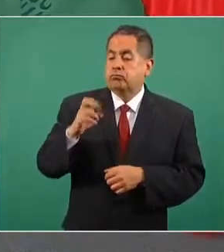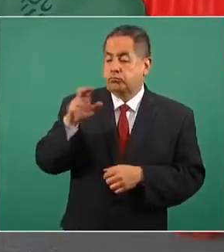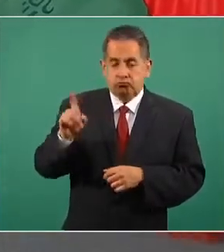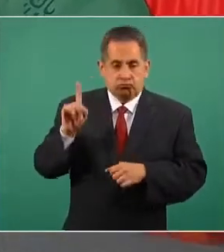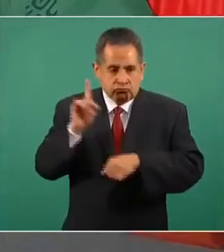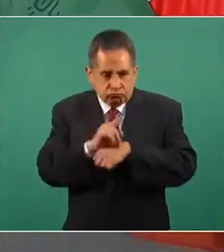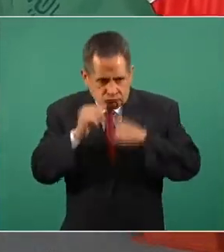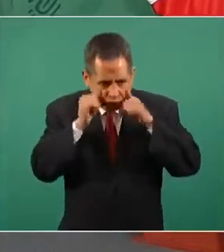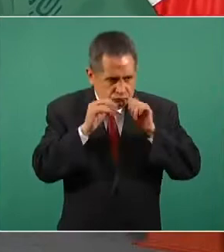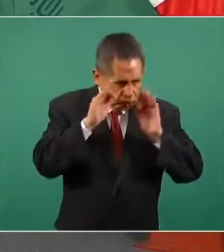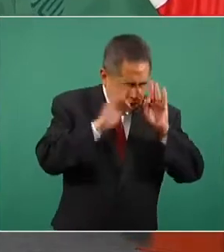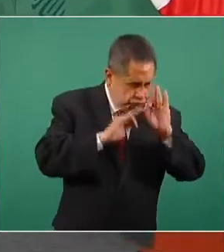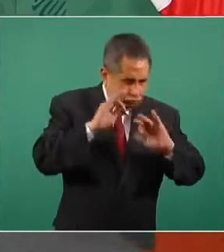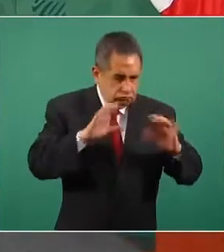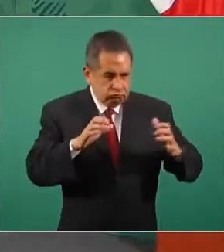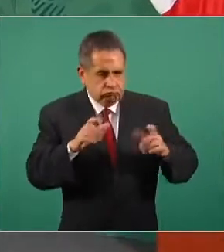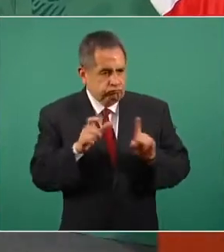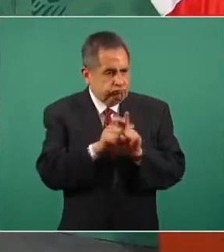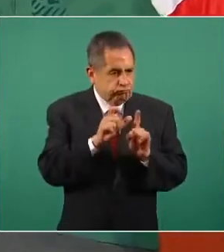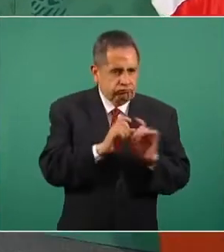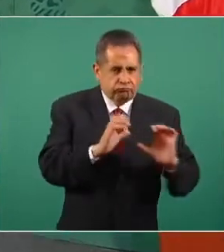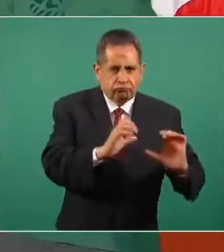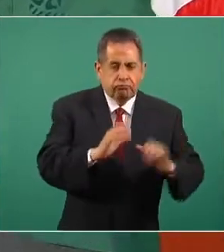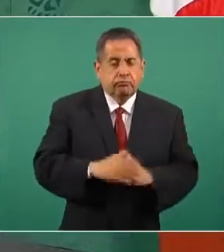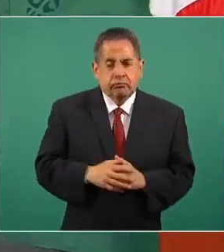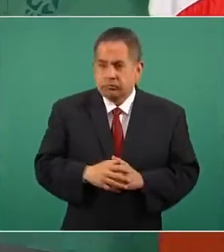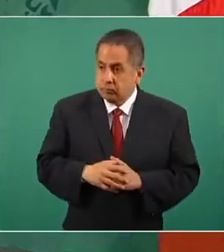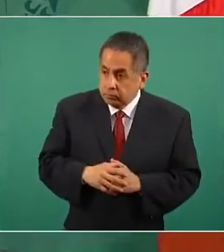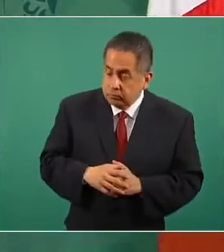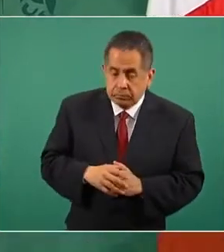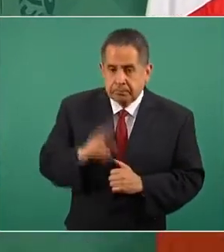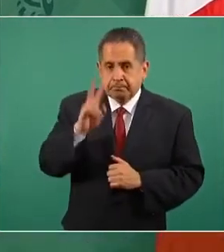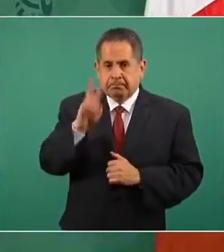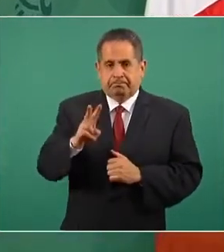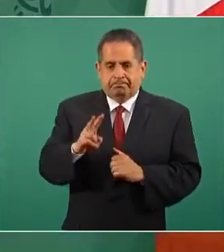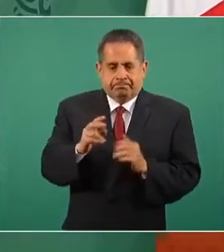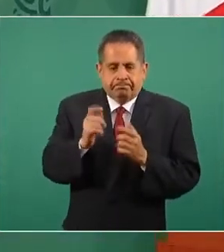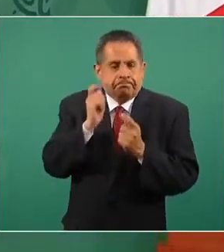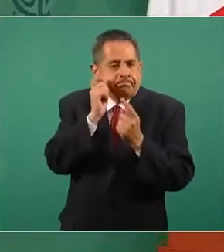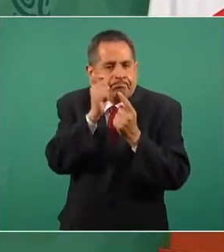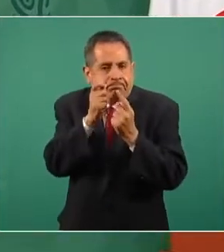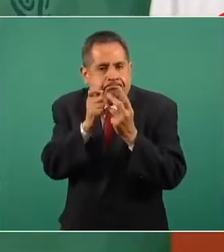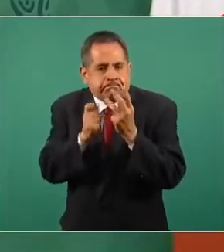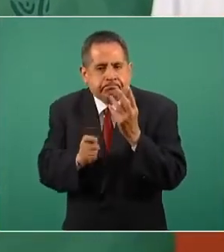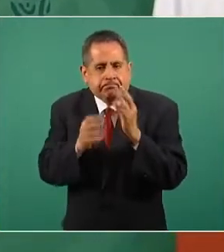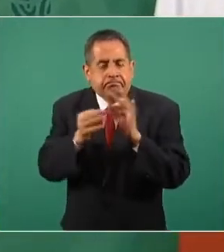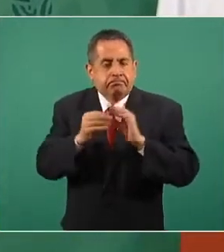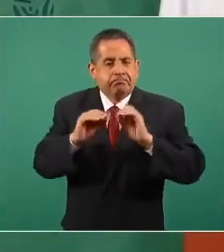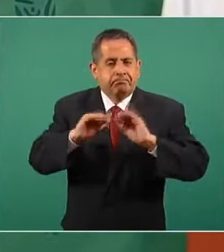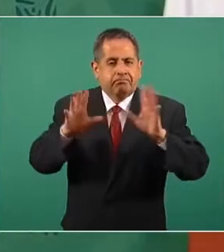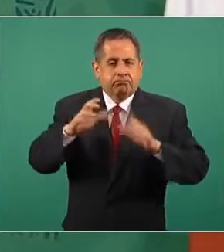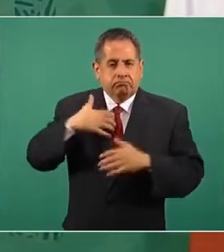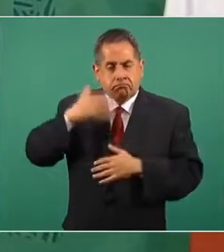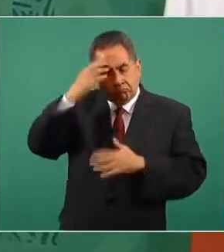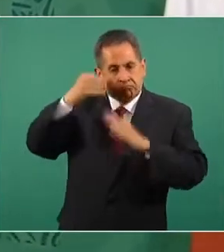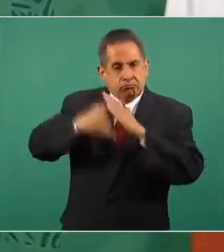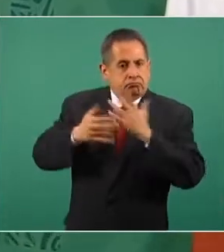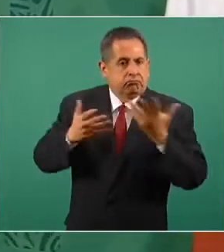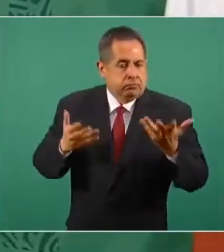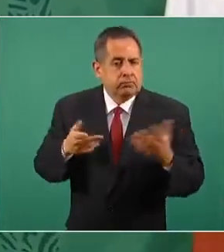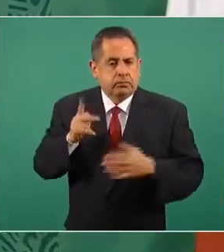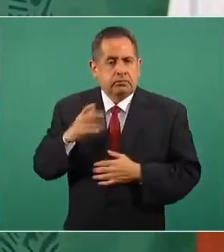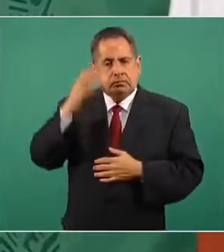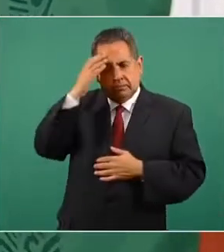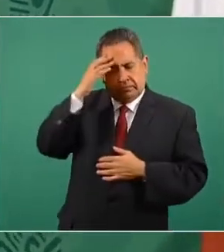presidiendo el equipo médico. Yo, la verdad, de las cosas no tengo los conocimientos, pero